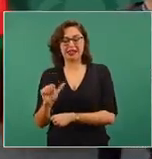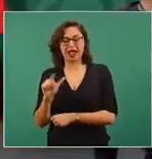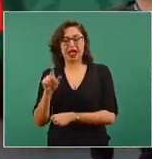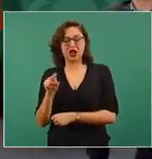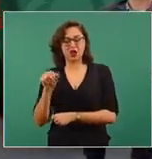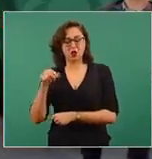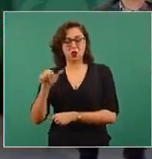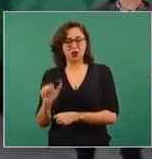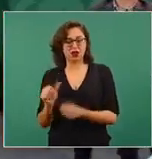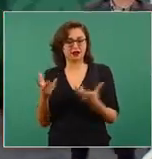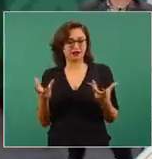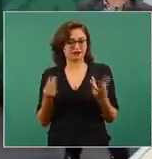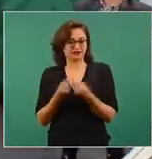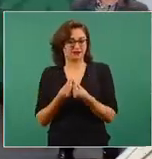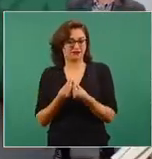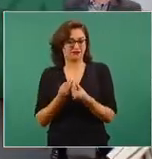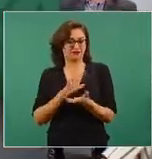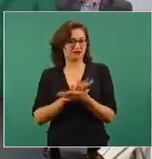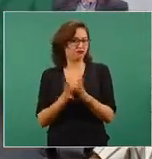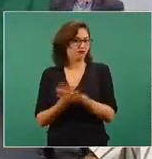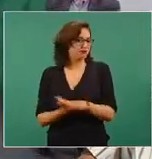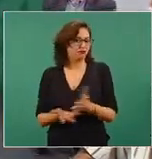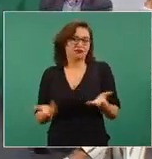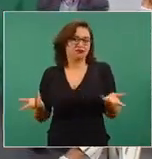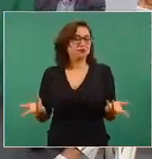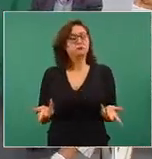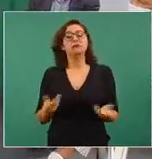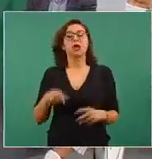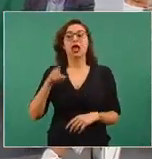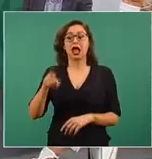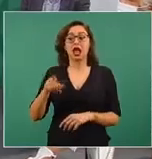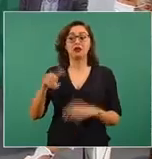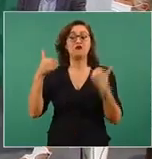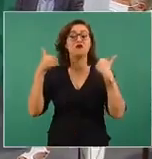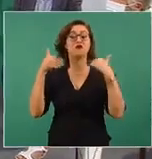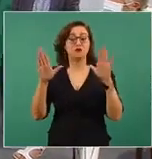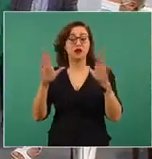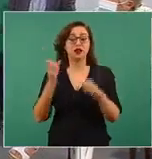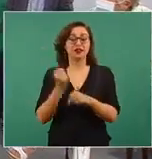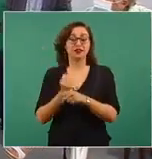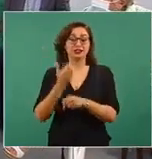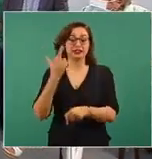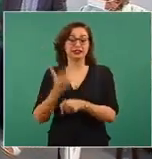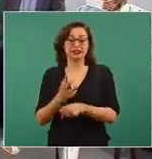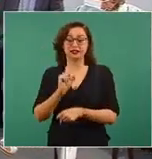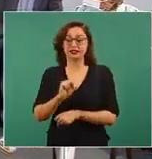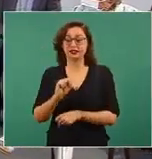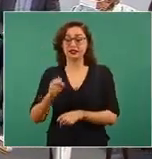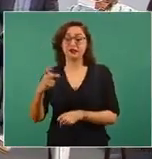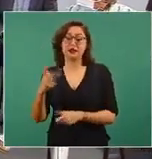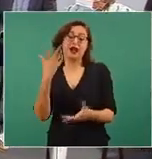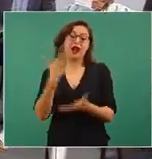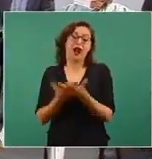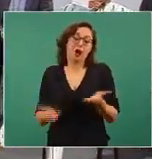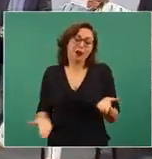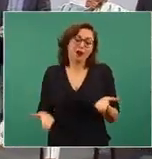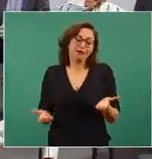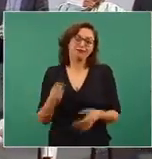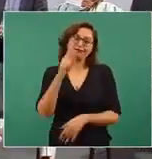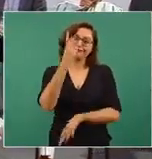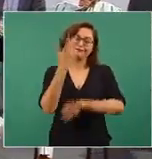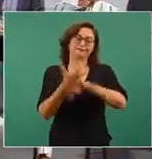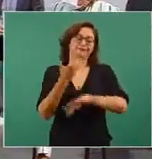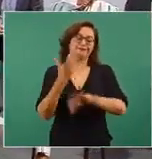que luego llegó a ser secretario de Seguridad Pública, y ahora está acusado y